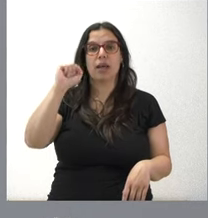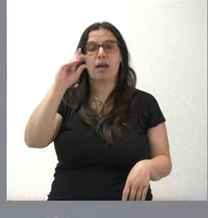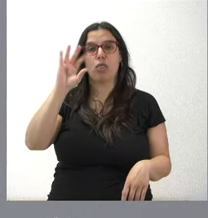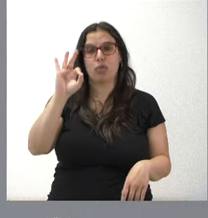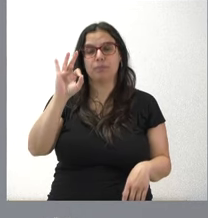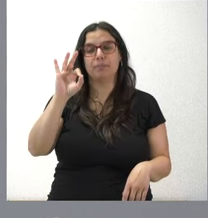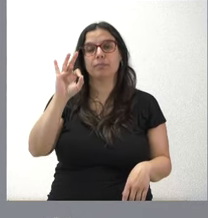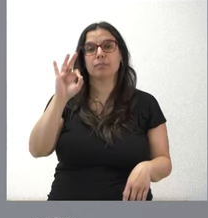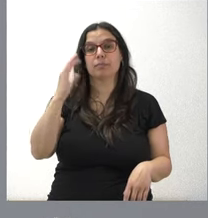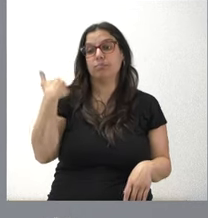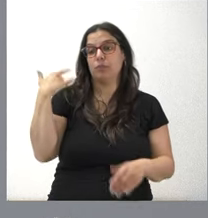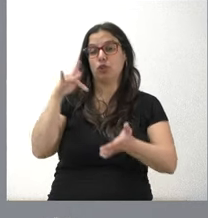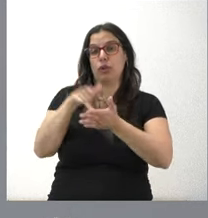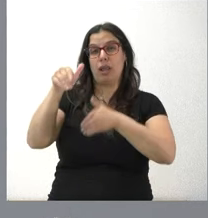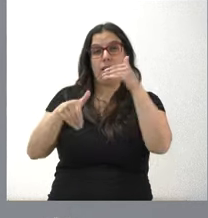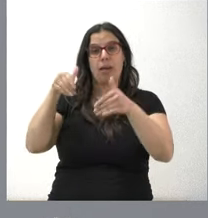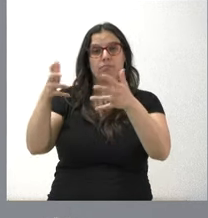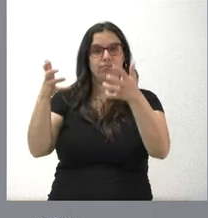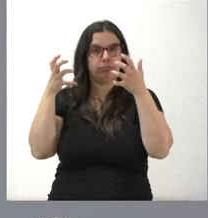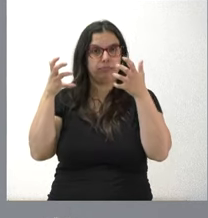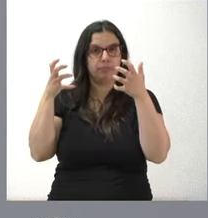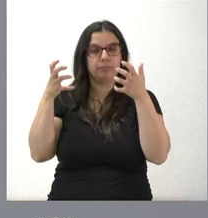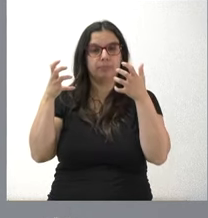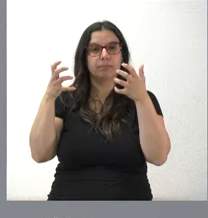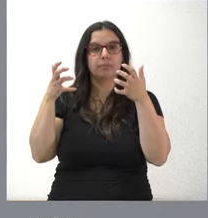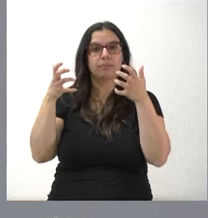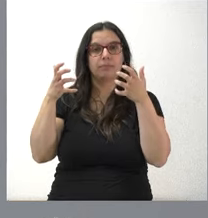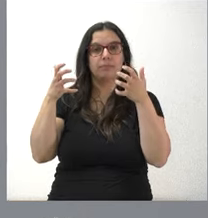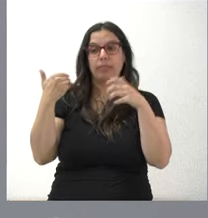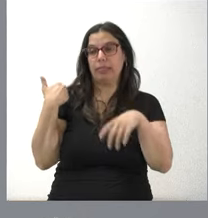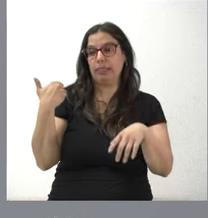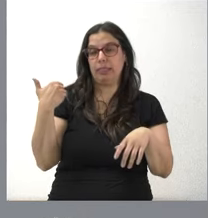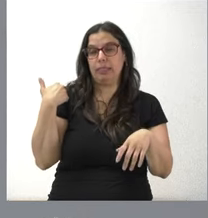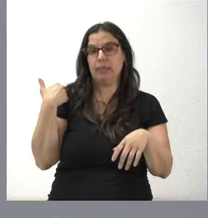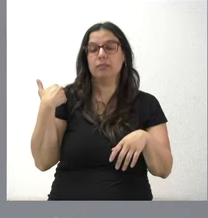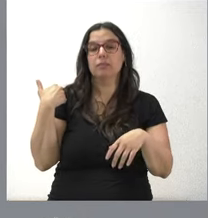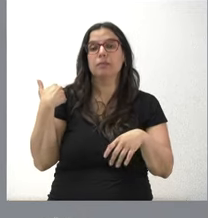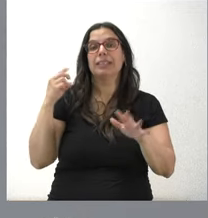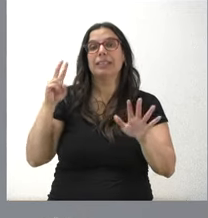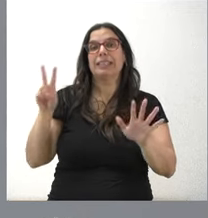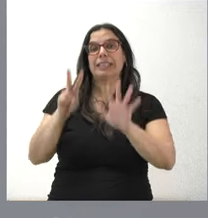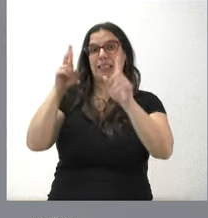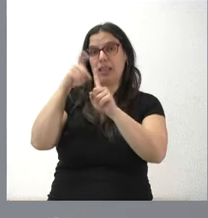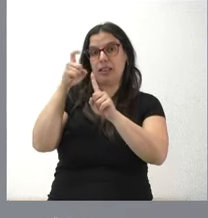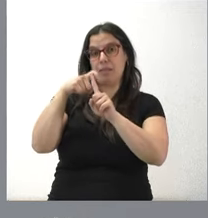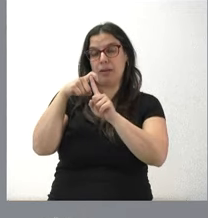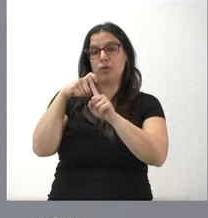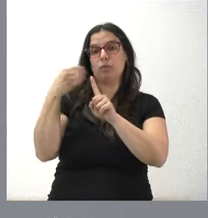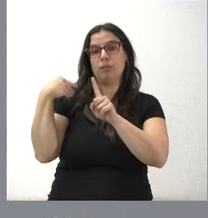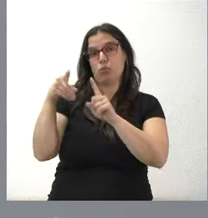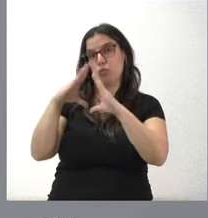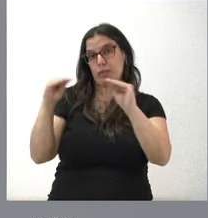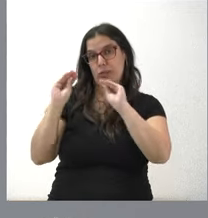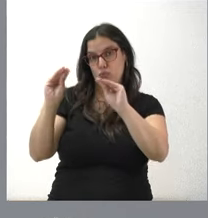obtuvo la victoria tras ganar las recientes elecciones que se celebraron el 7 de mayo en la correspondiente